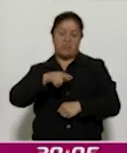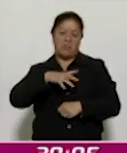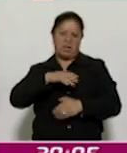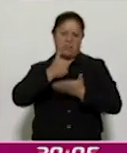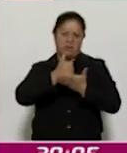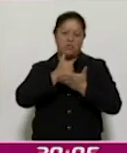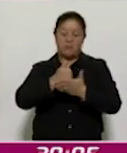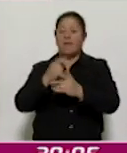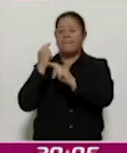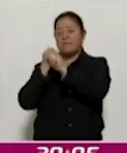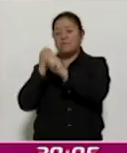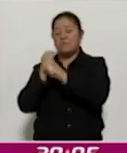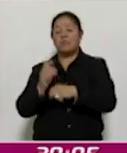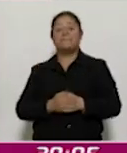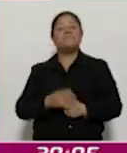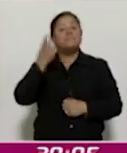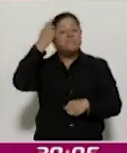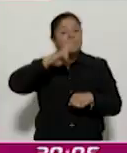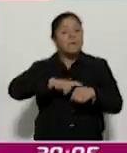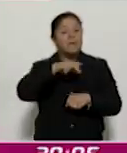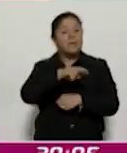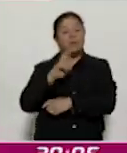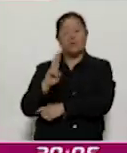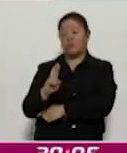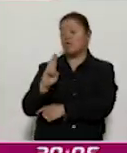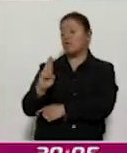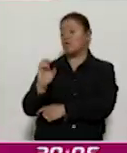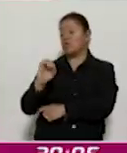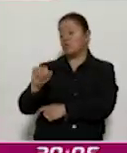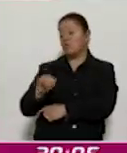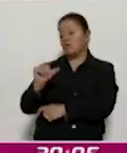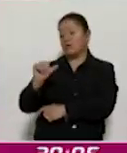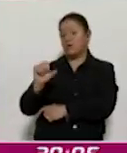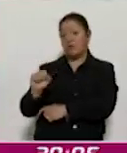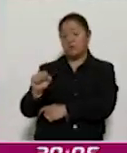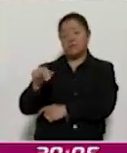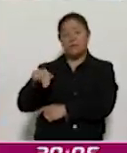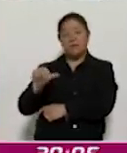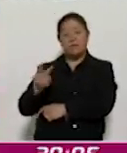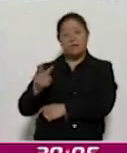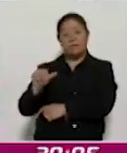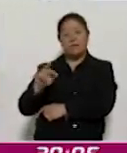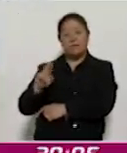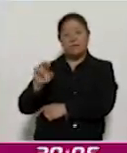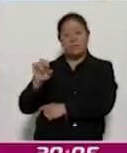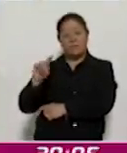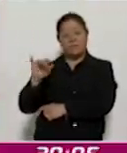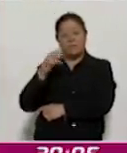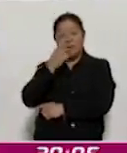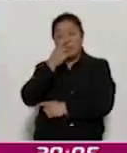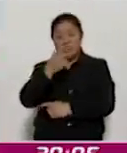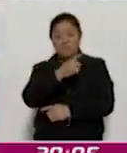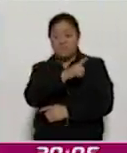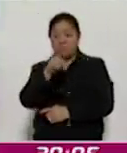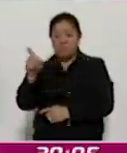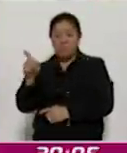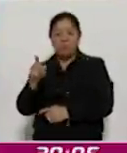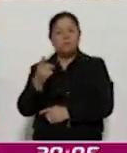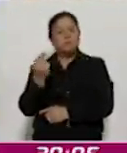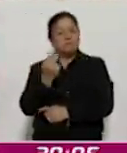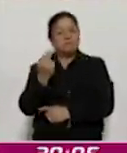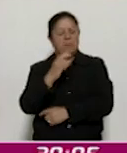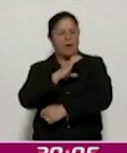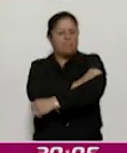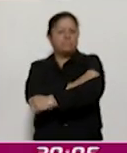director nacional del Conalep, Rodrigo Rojas Navarrete, destacó la relevancia de empoderar a los jóvenes para convertir sus ideas en